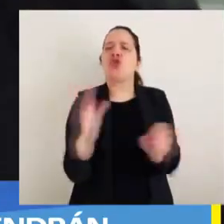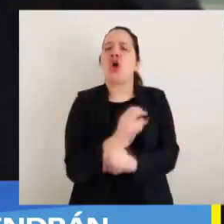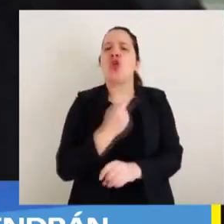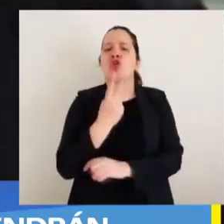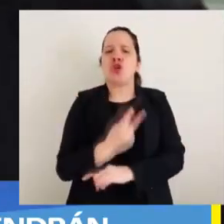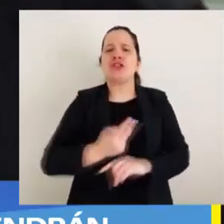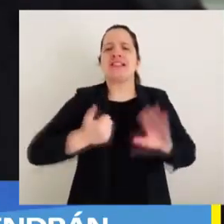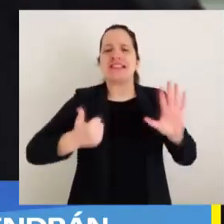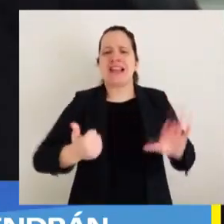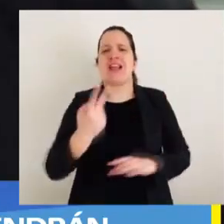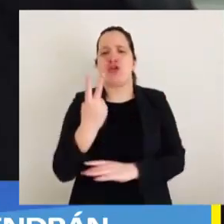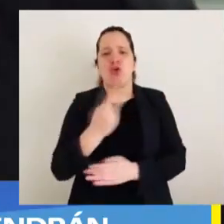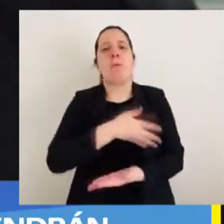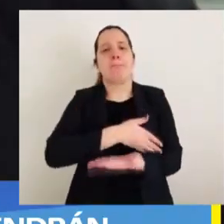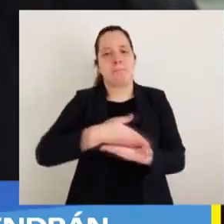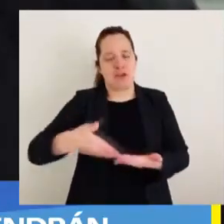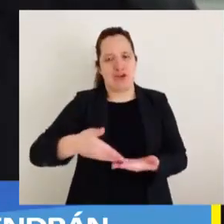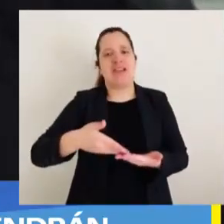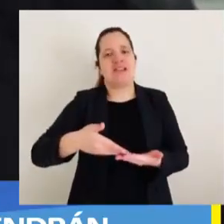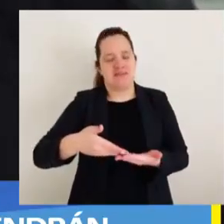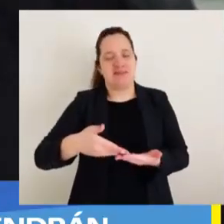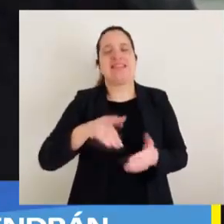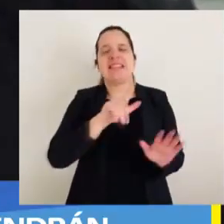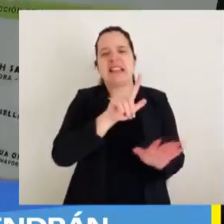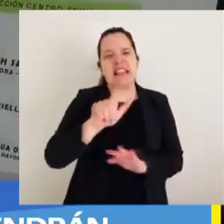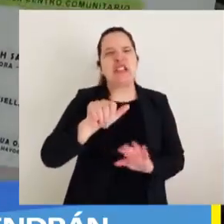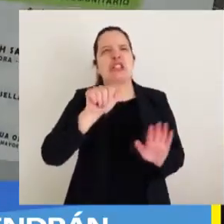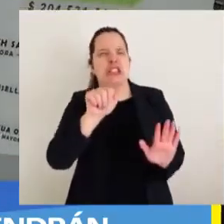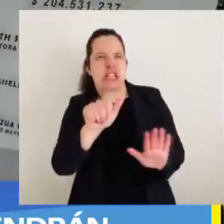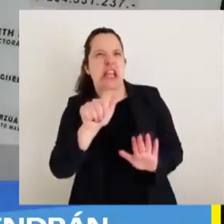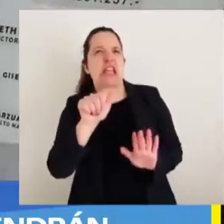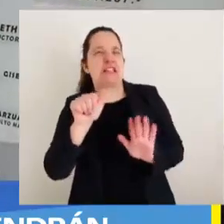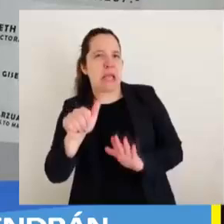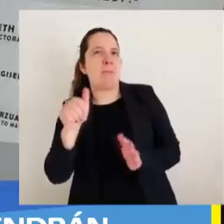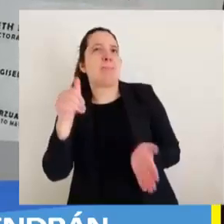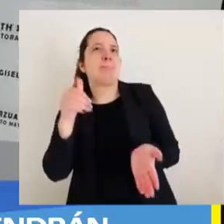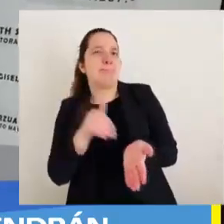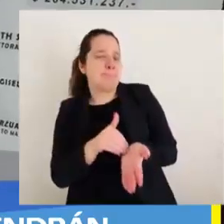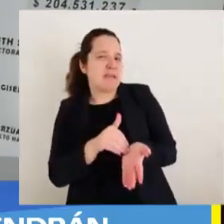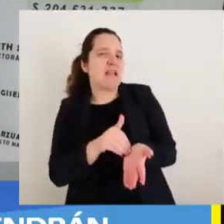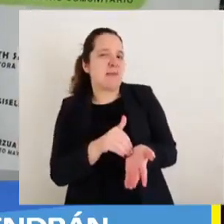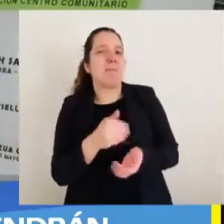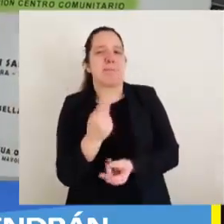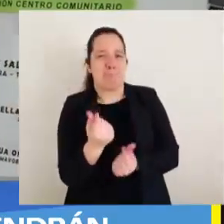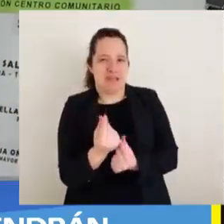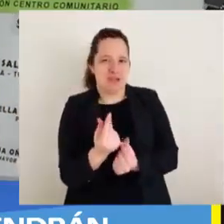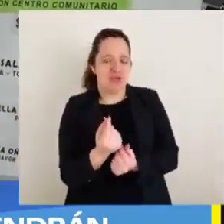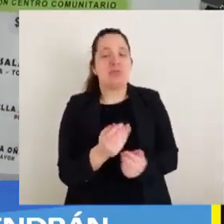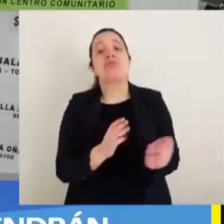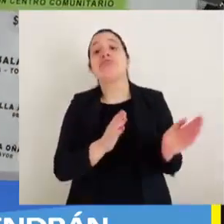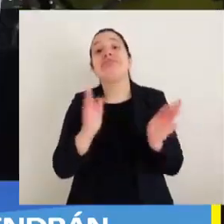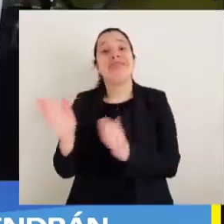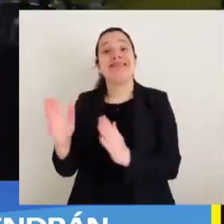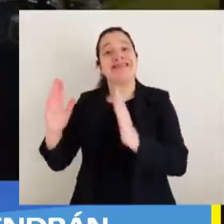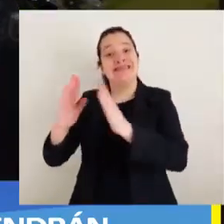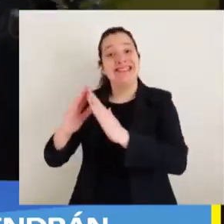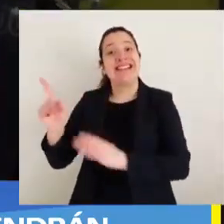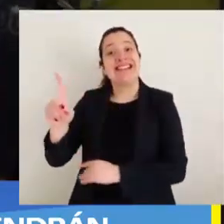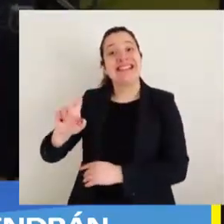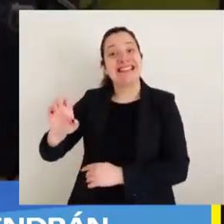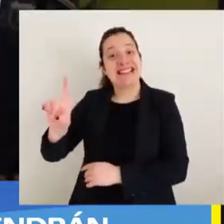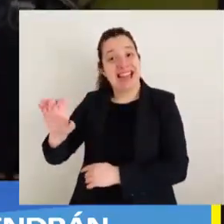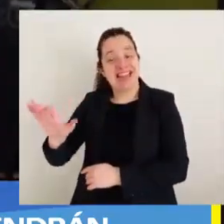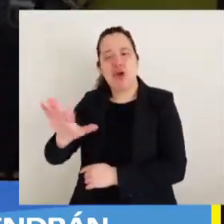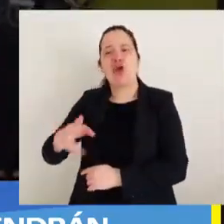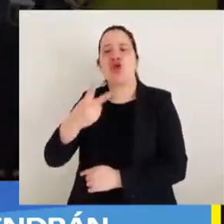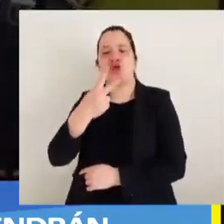262.716.452 pesos, mientras que el Centro Comunitario